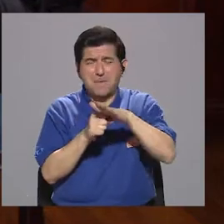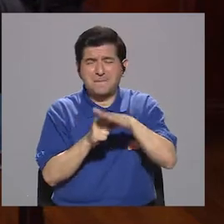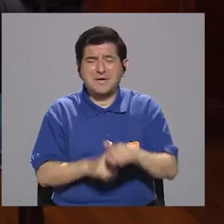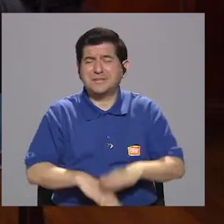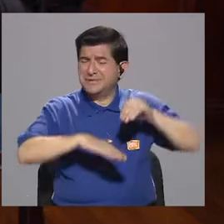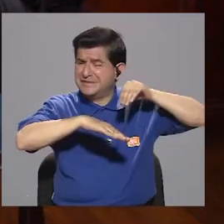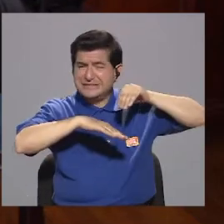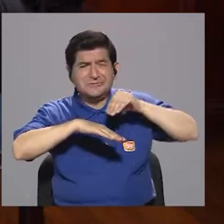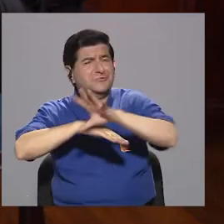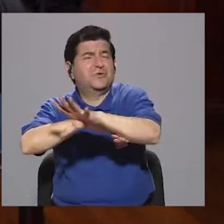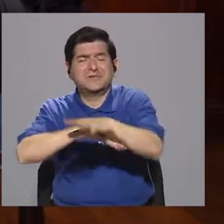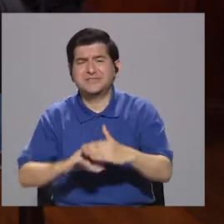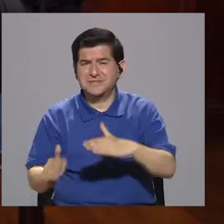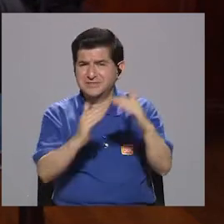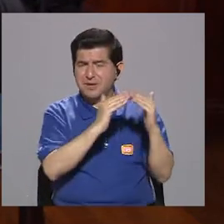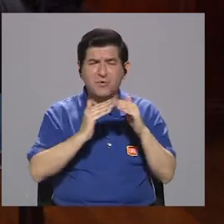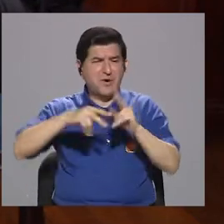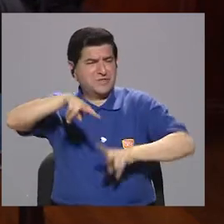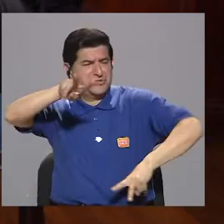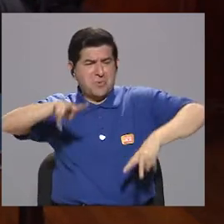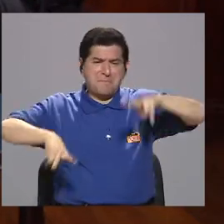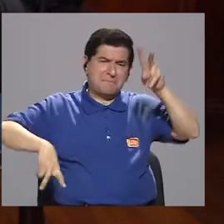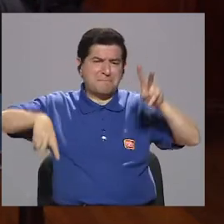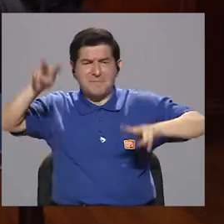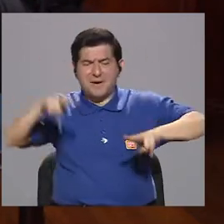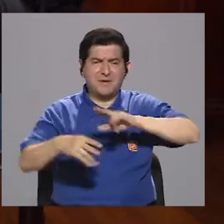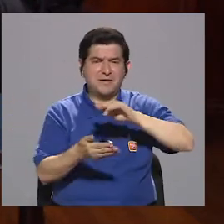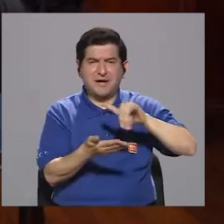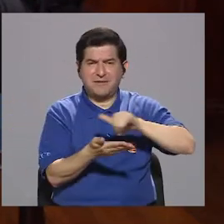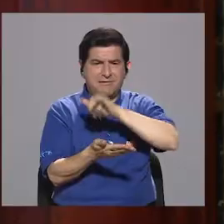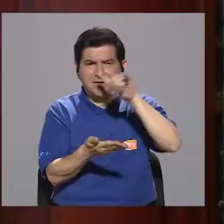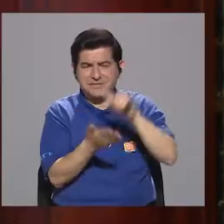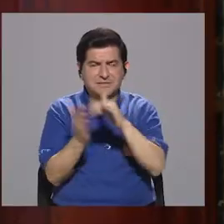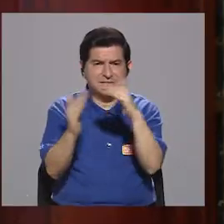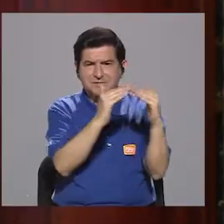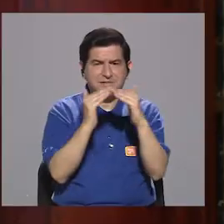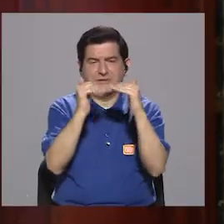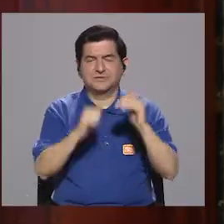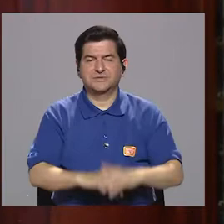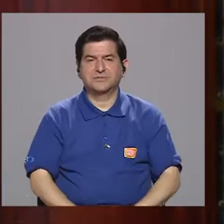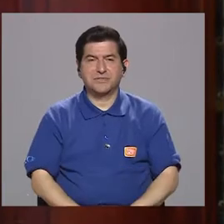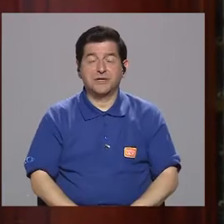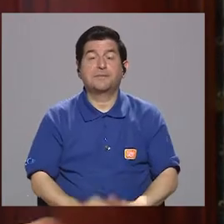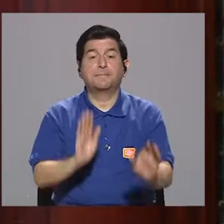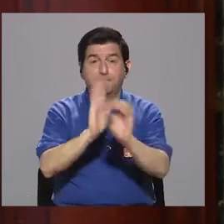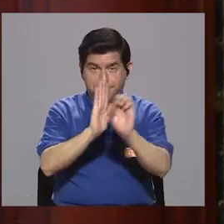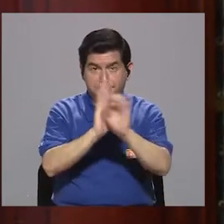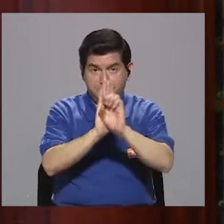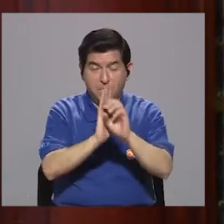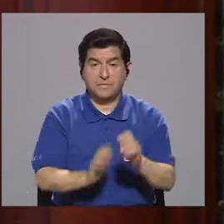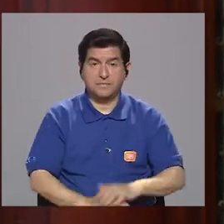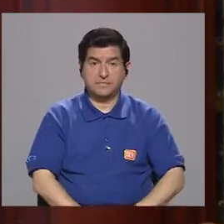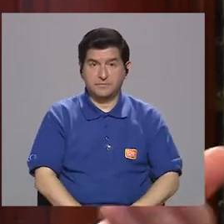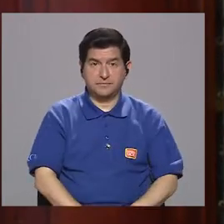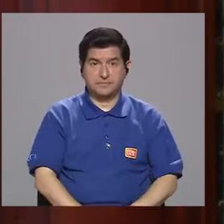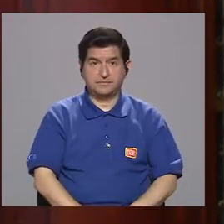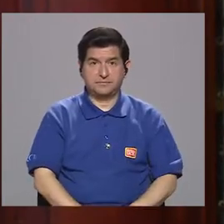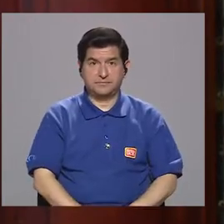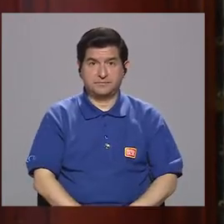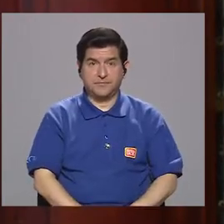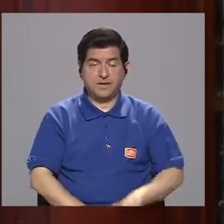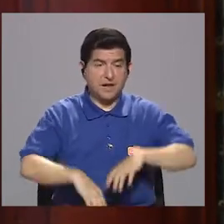influidos por una población flotante que tenemos en la ciudad de San José que evidentemente, por ejemplo, muchos de los